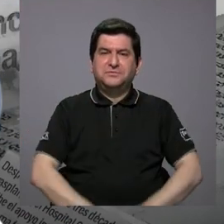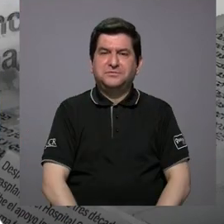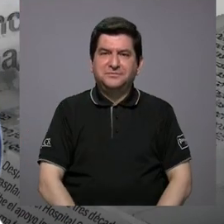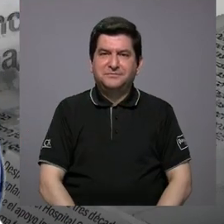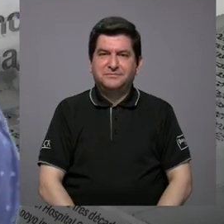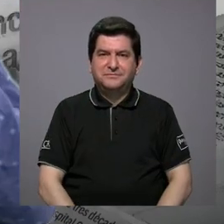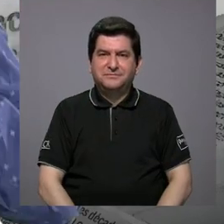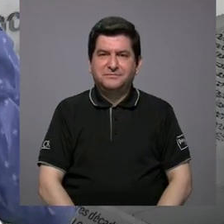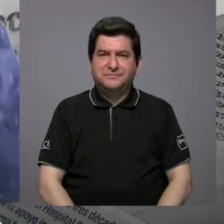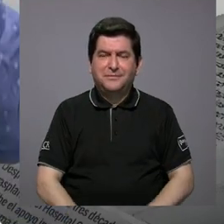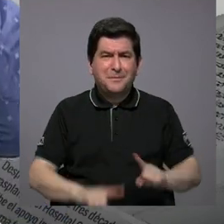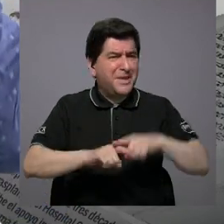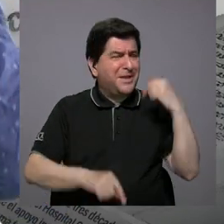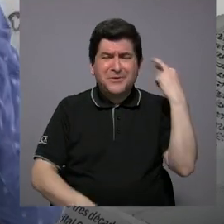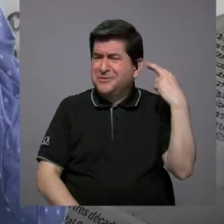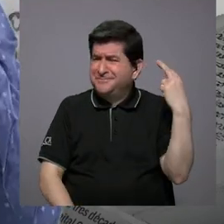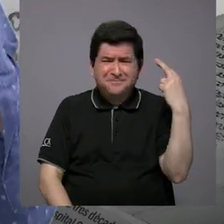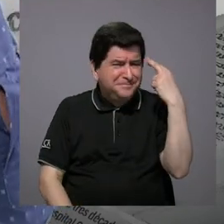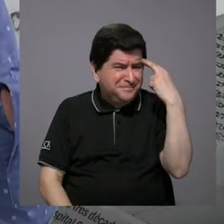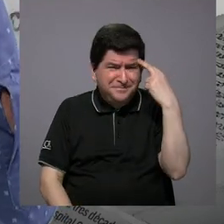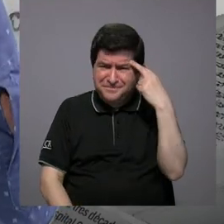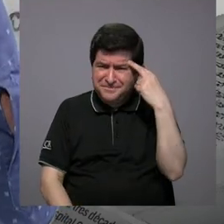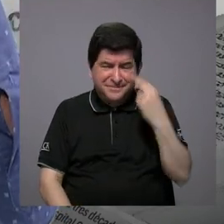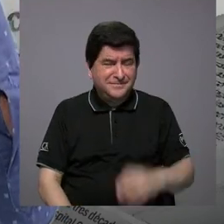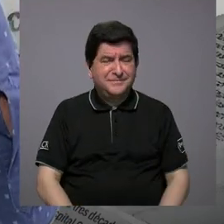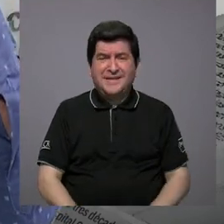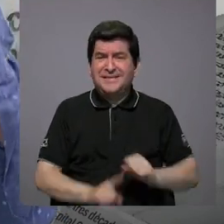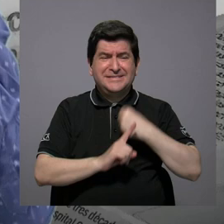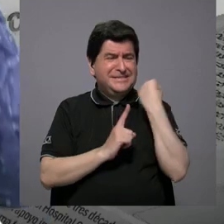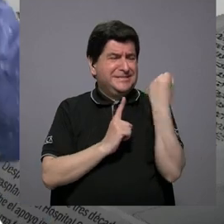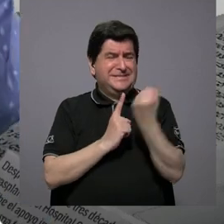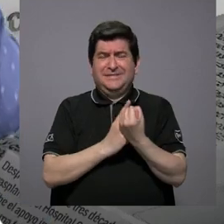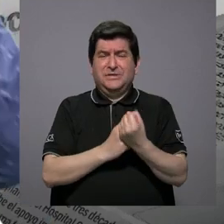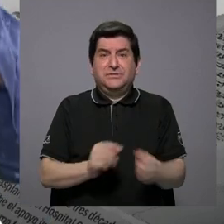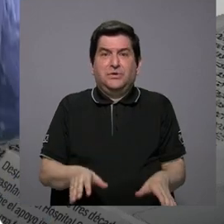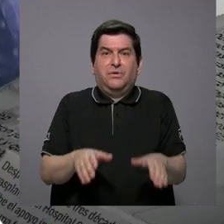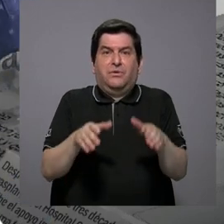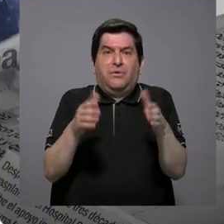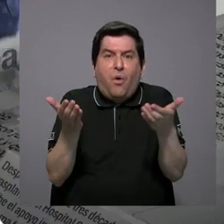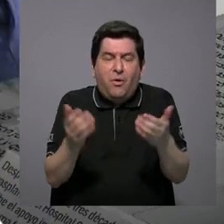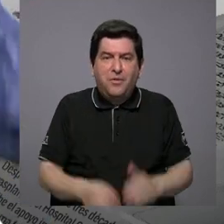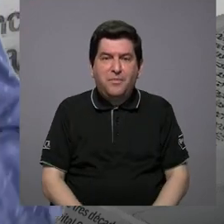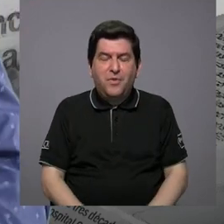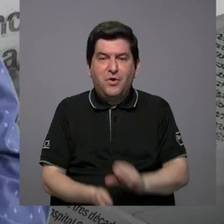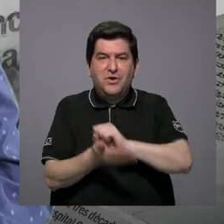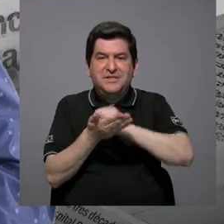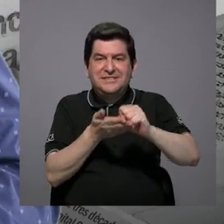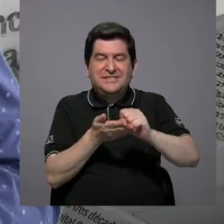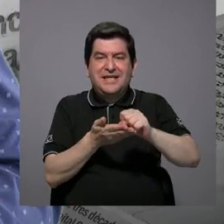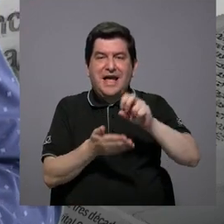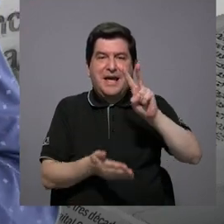Y es que es tan irracional, es tan irracional todo esto. ¿Cómo es posible que San Vito,